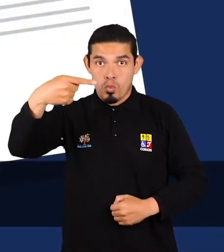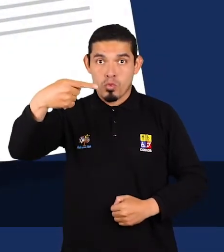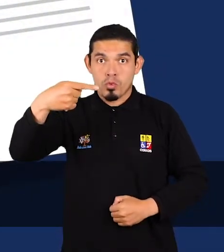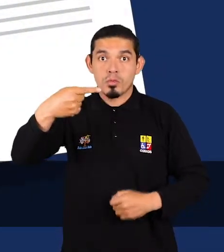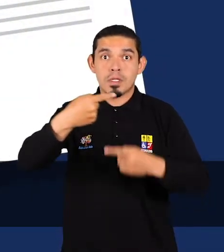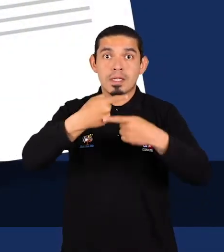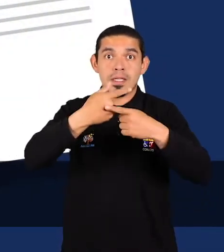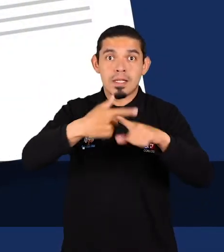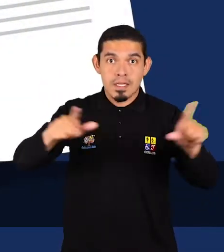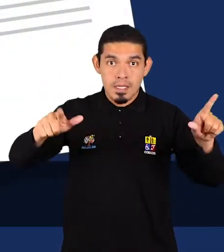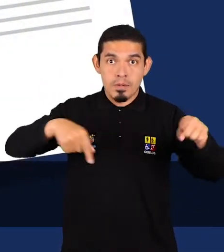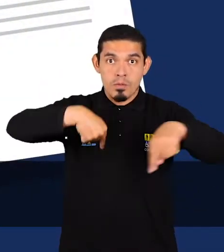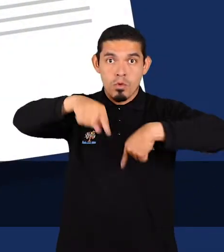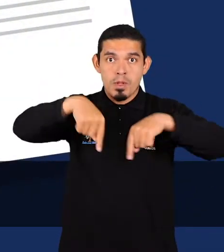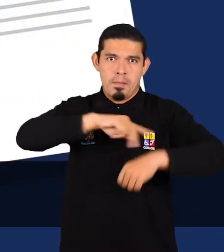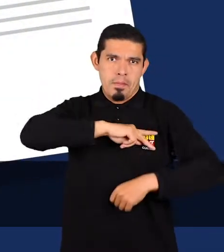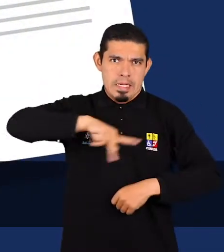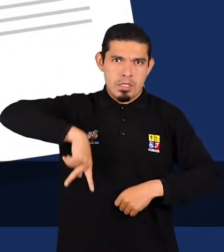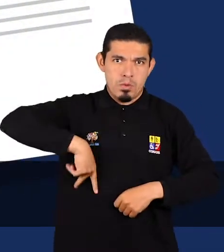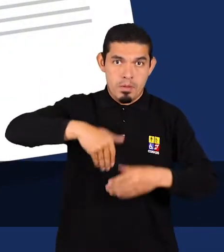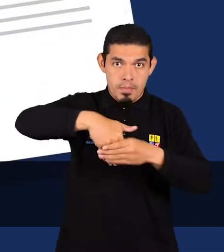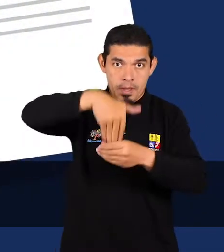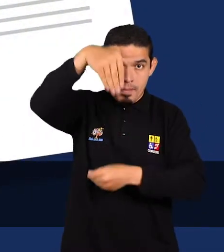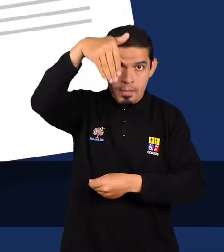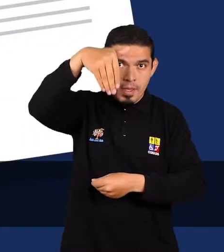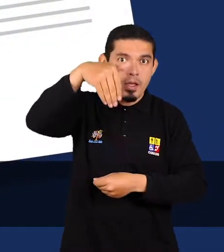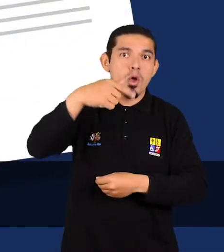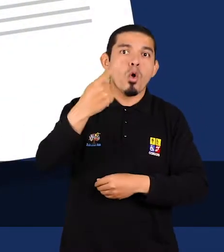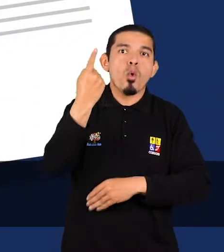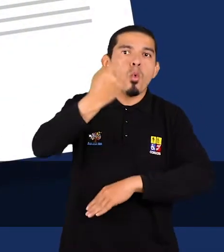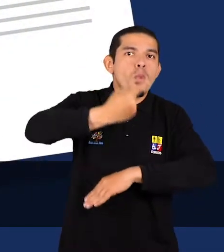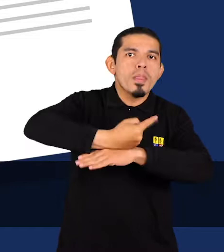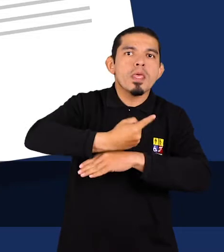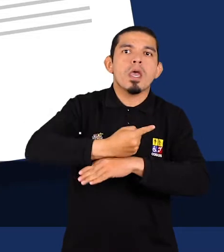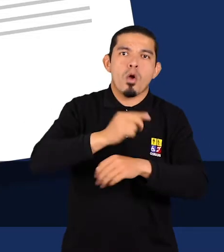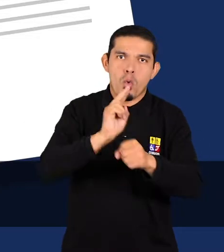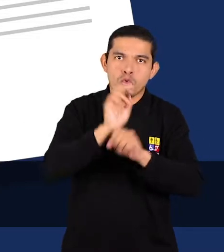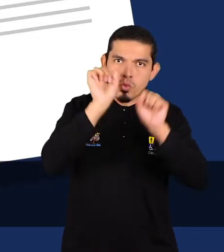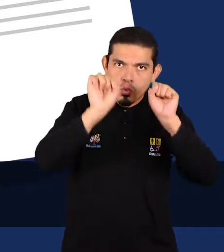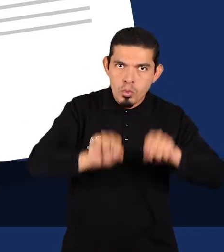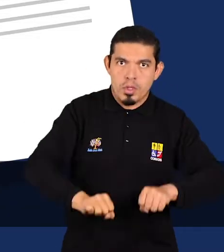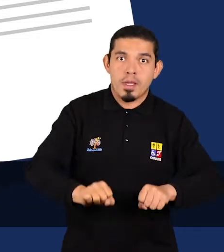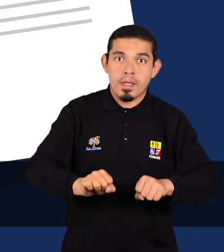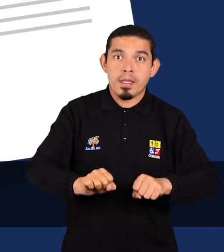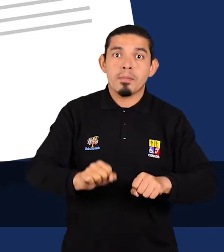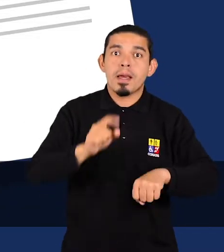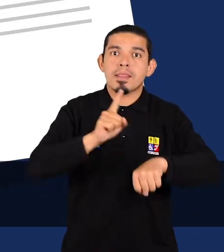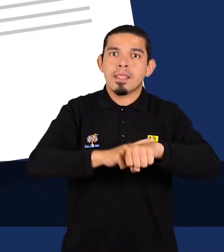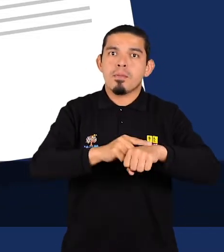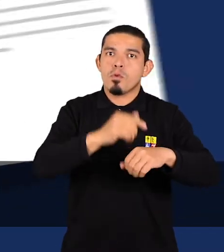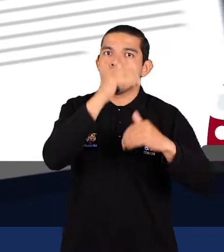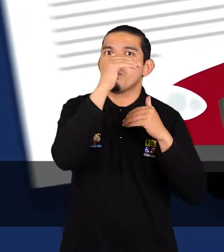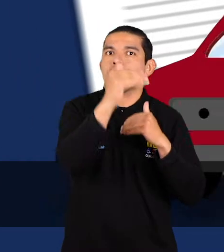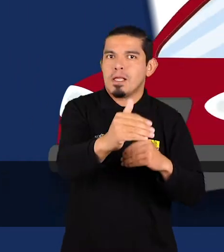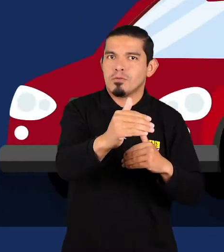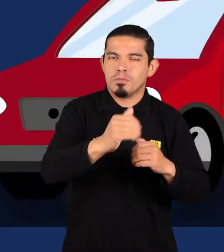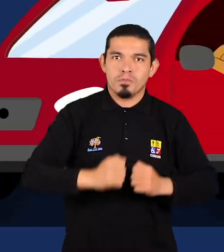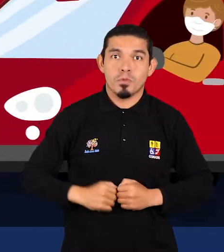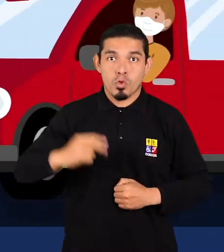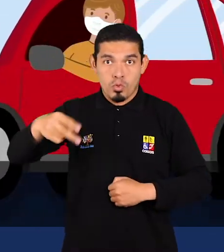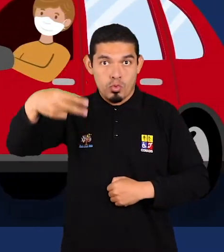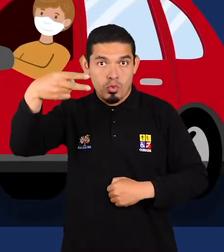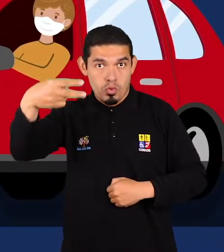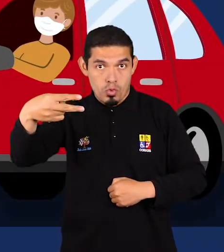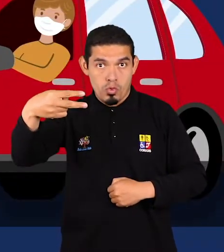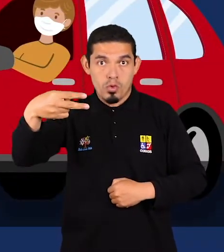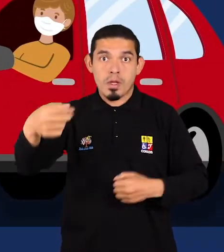salvoconductos para actividades particulares tendrán validez por un solo día y durante un periodo de tiempo específico. 2. Los